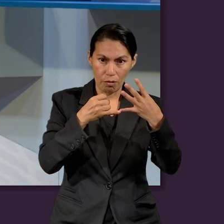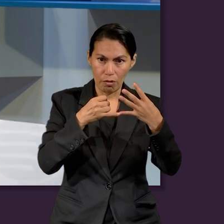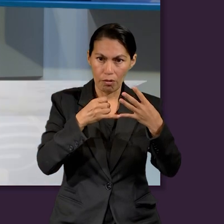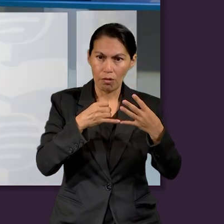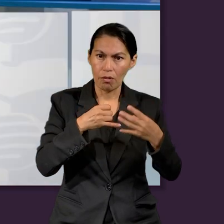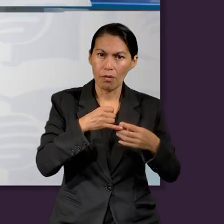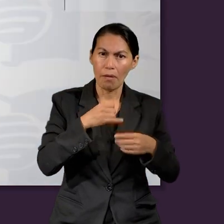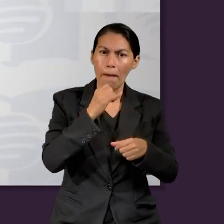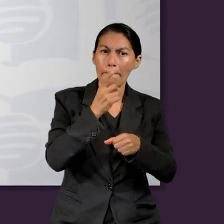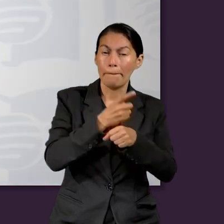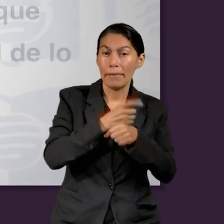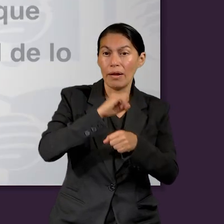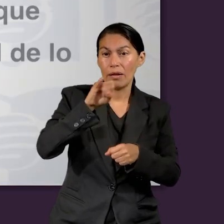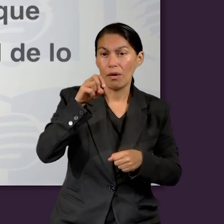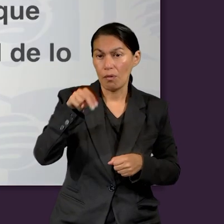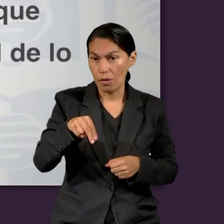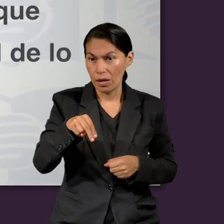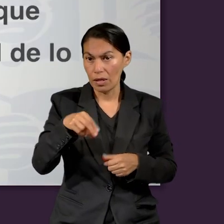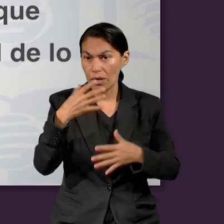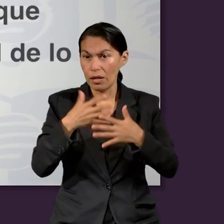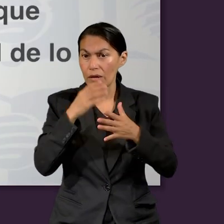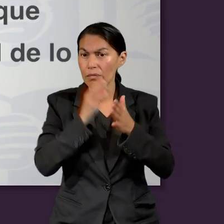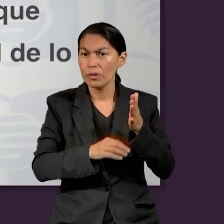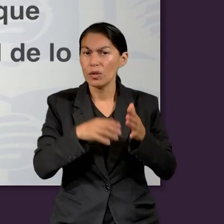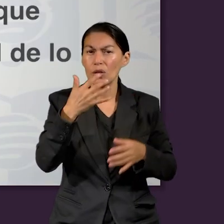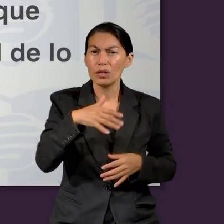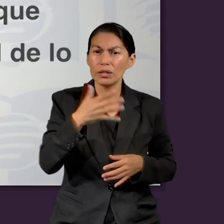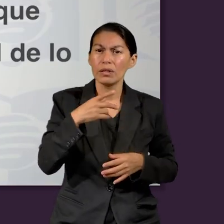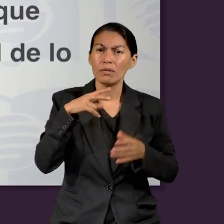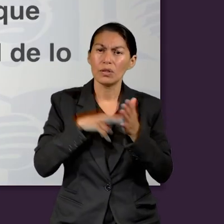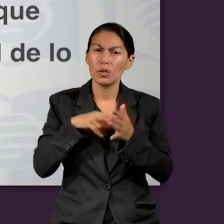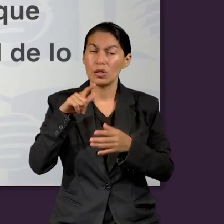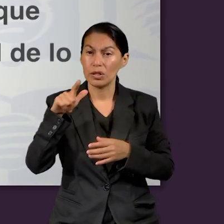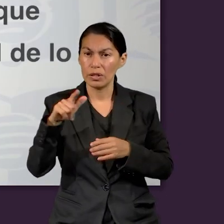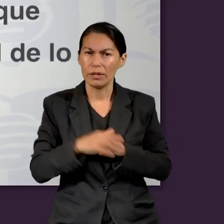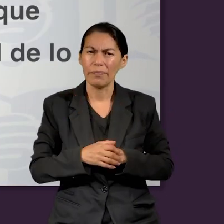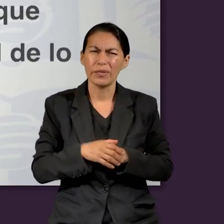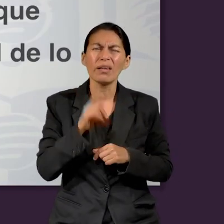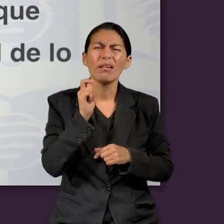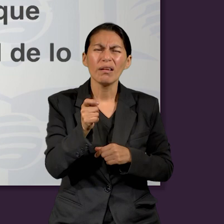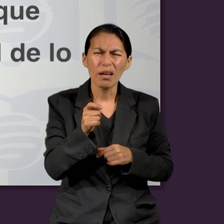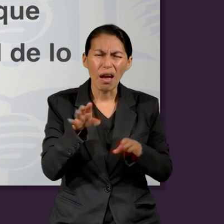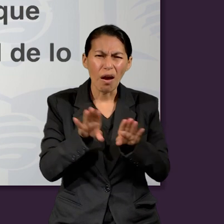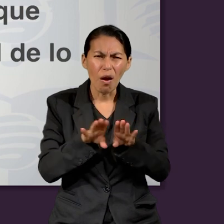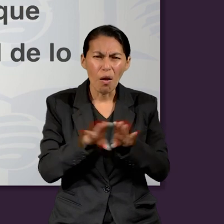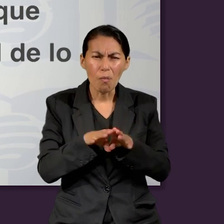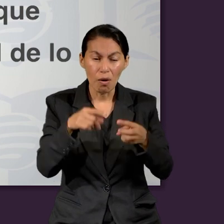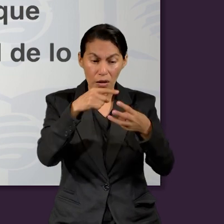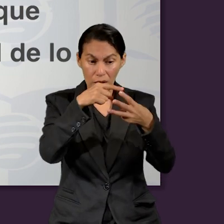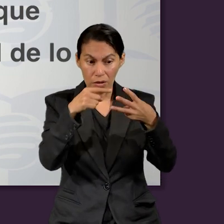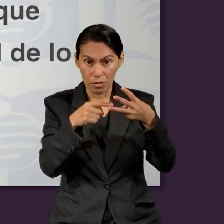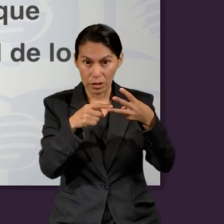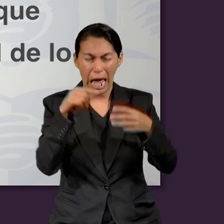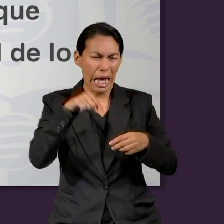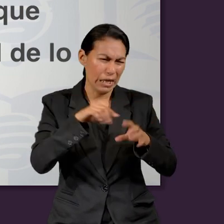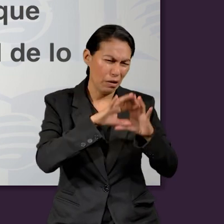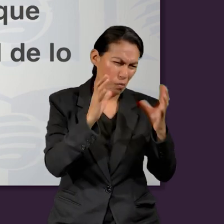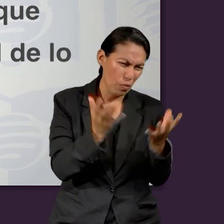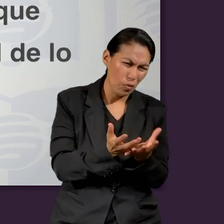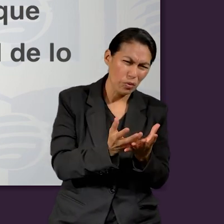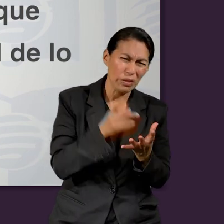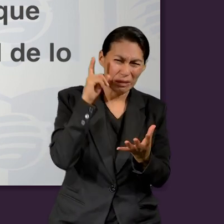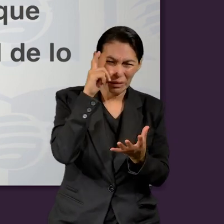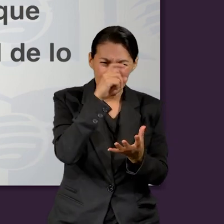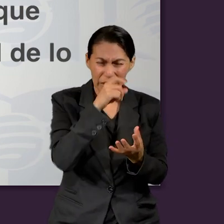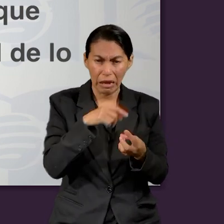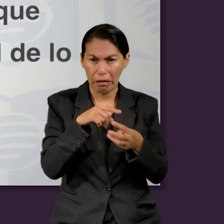en 1 de Juan, capítulo 2, versos 15 al 17. Y dice, ¿Cómo se manifiestan estas tres